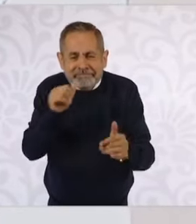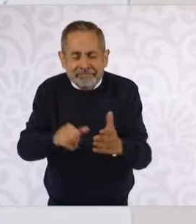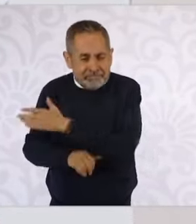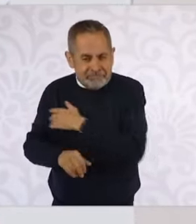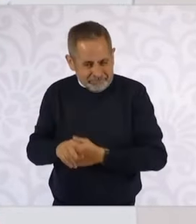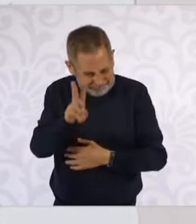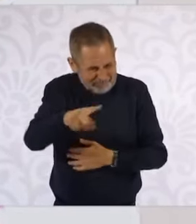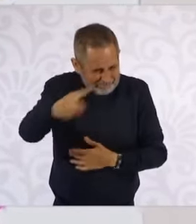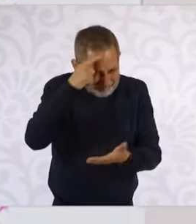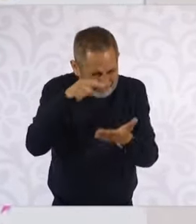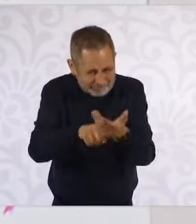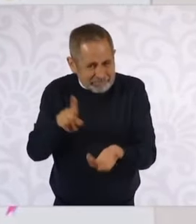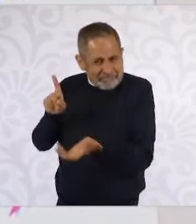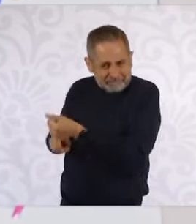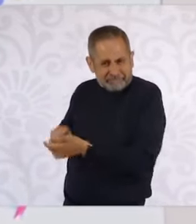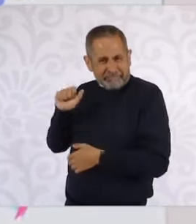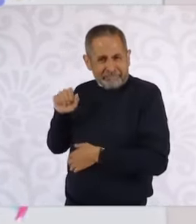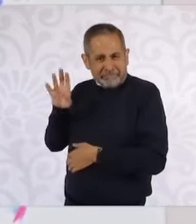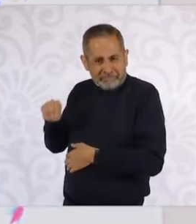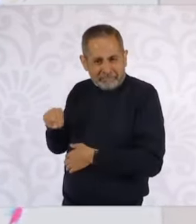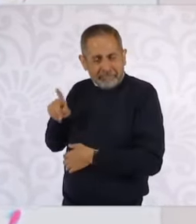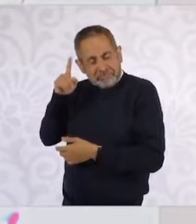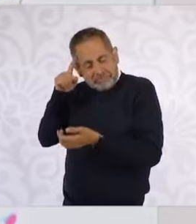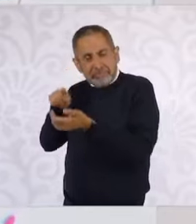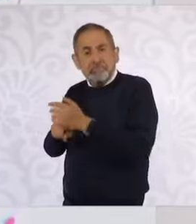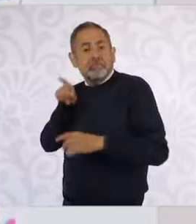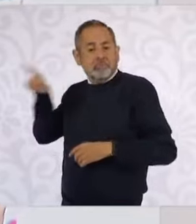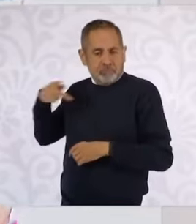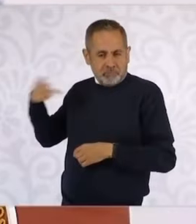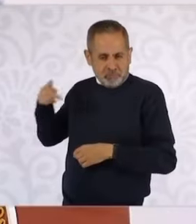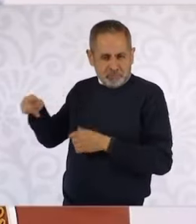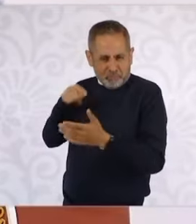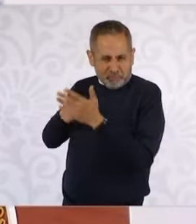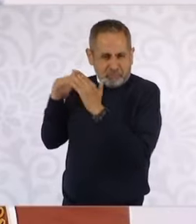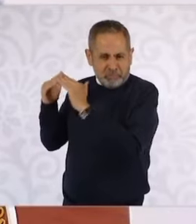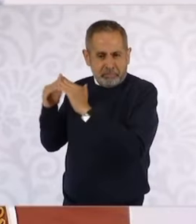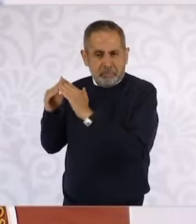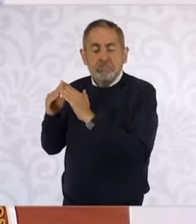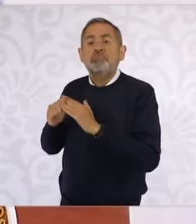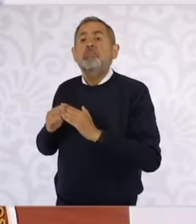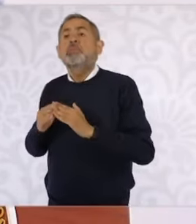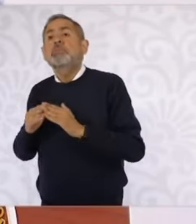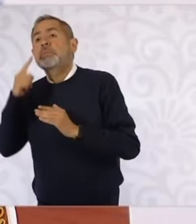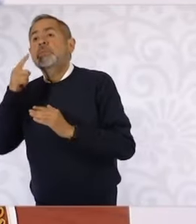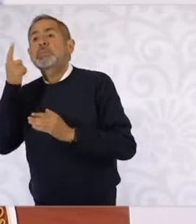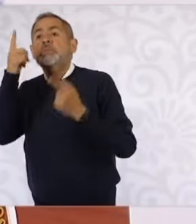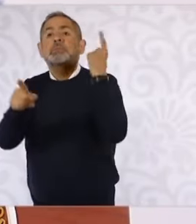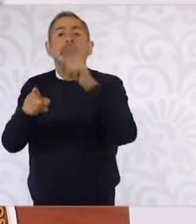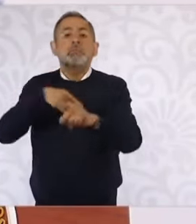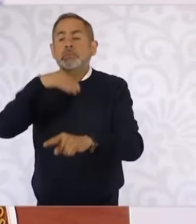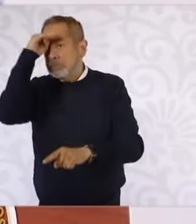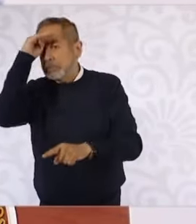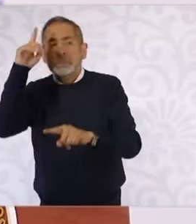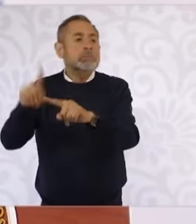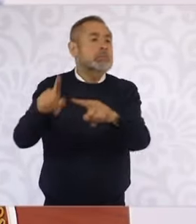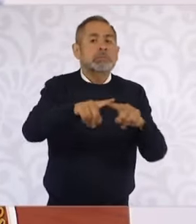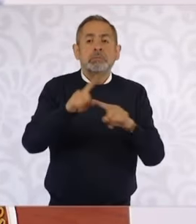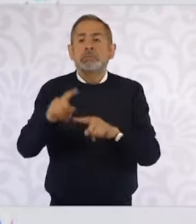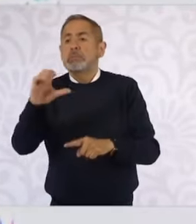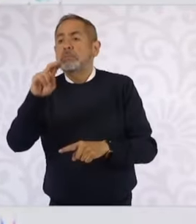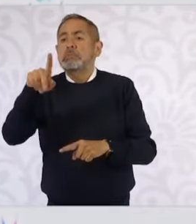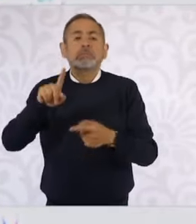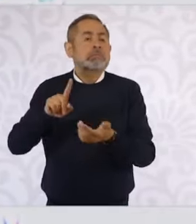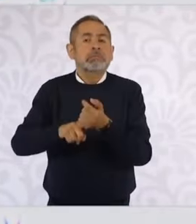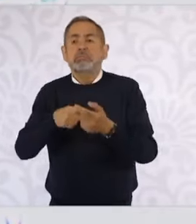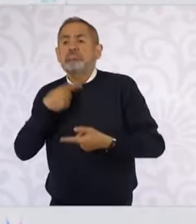¿Ustedes creen de veras que le interese desde Palenque estar pensando quién va a ser la presidenta de la